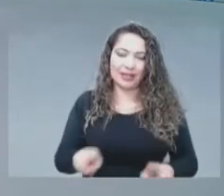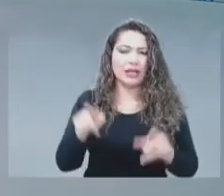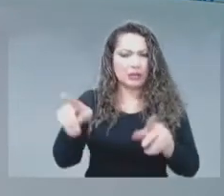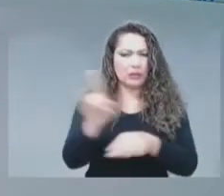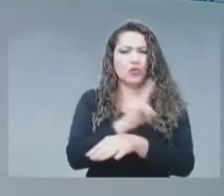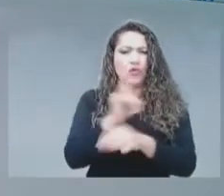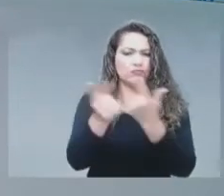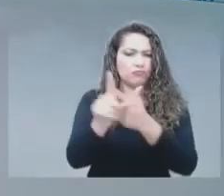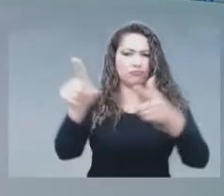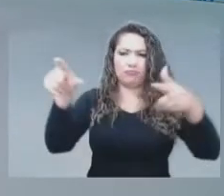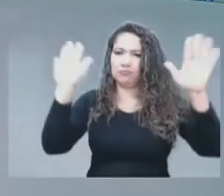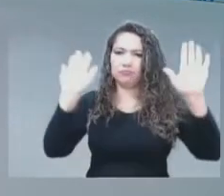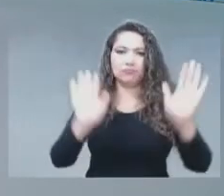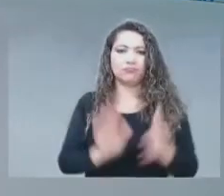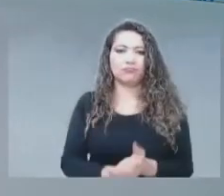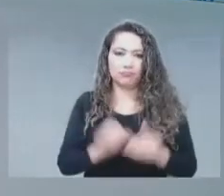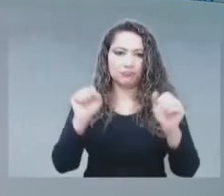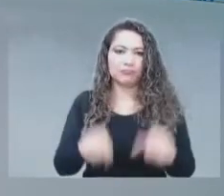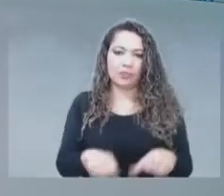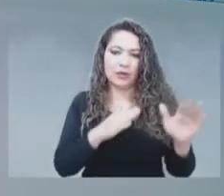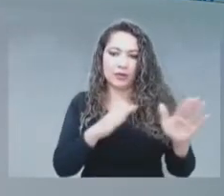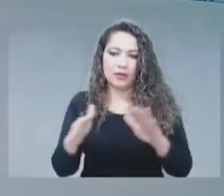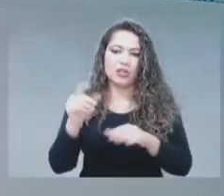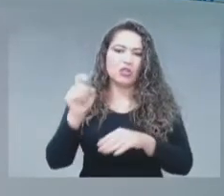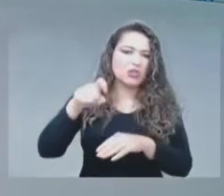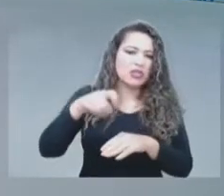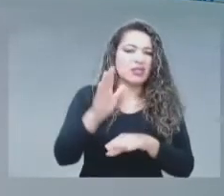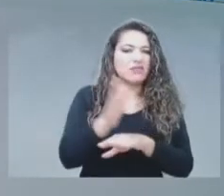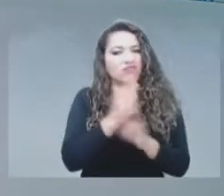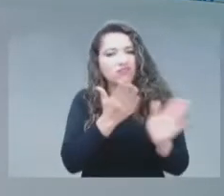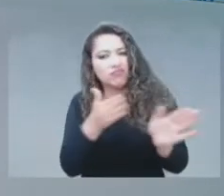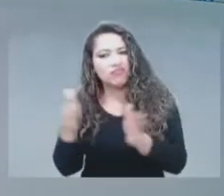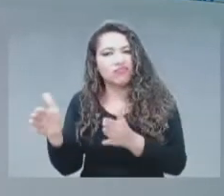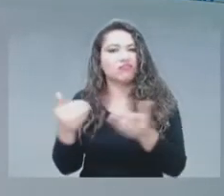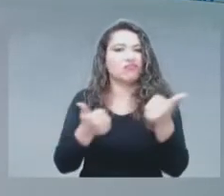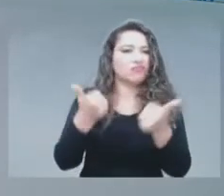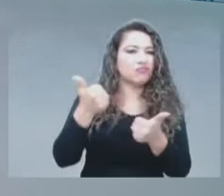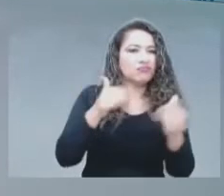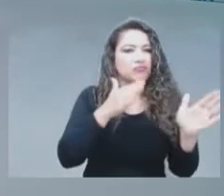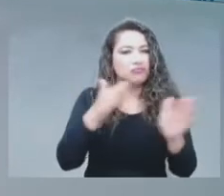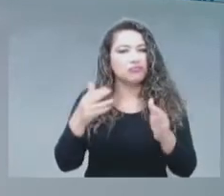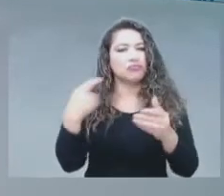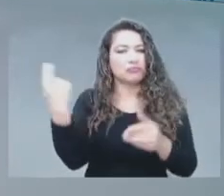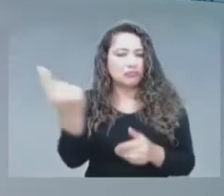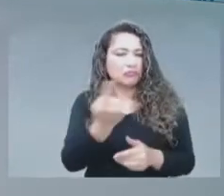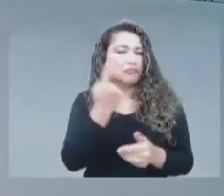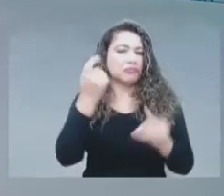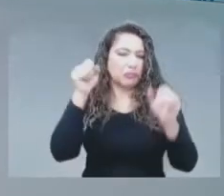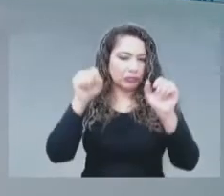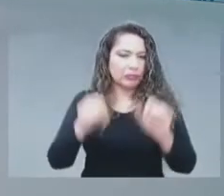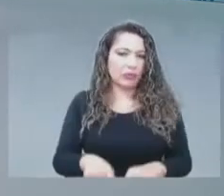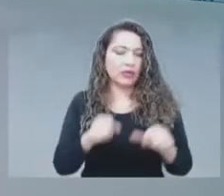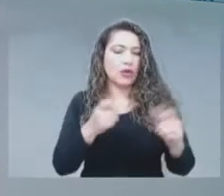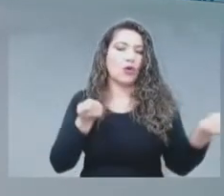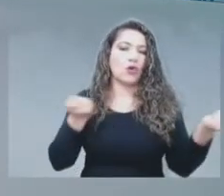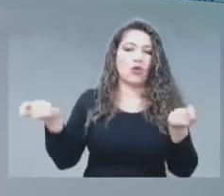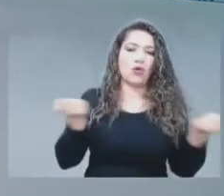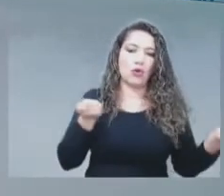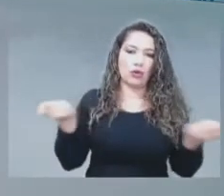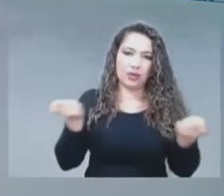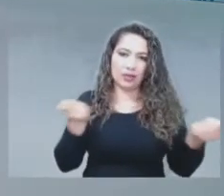licenciado. No es necesaria una autorización como tal, pero sí es necesario coordinar con la ANI